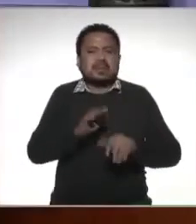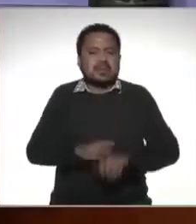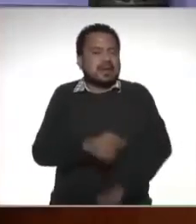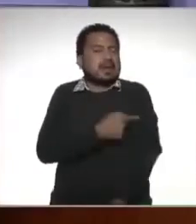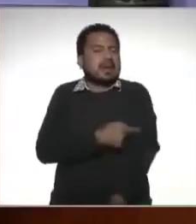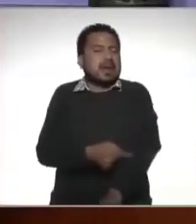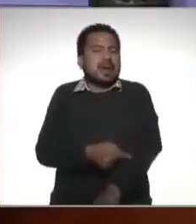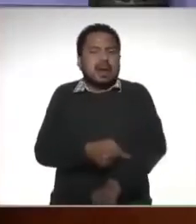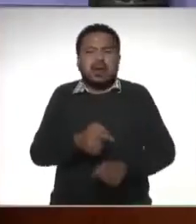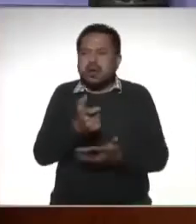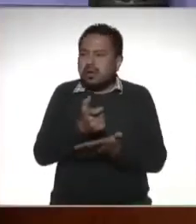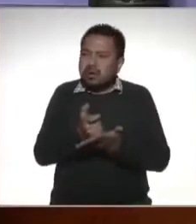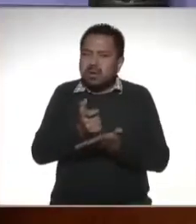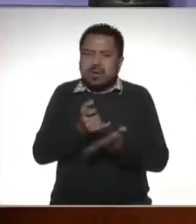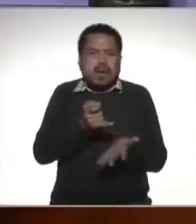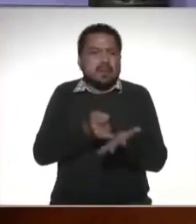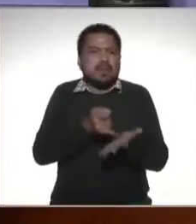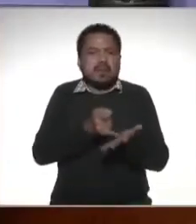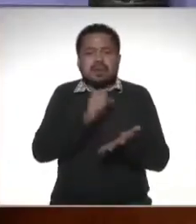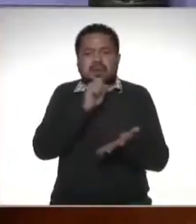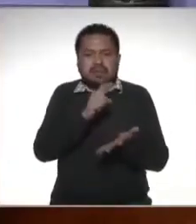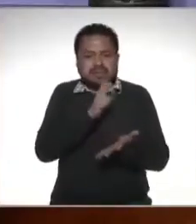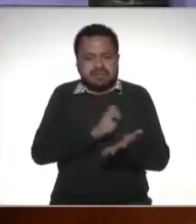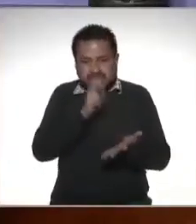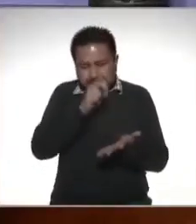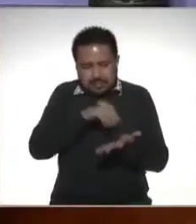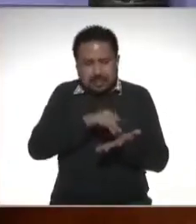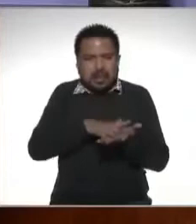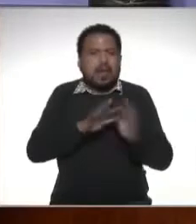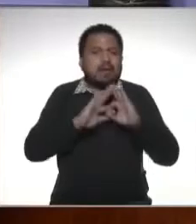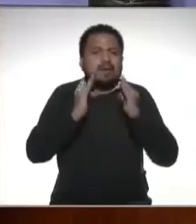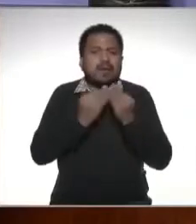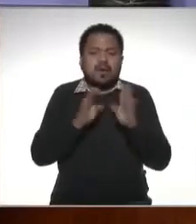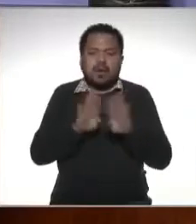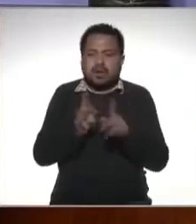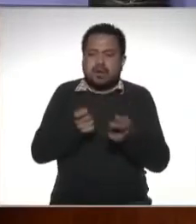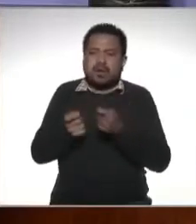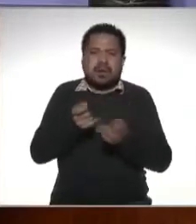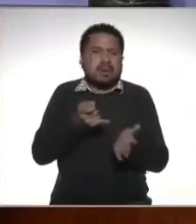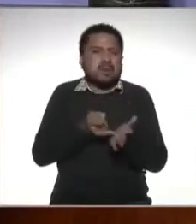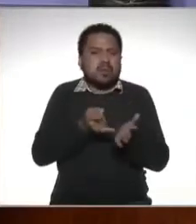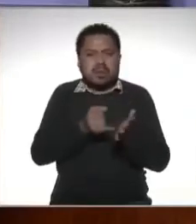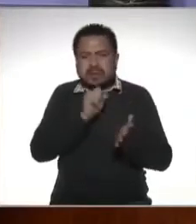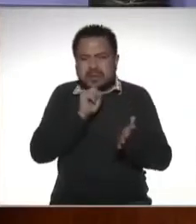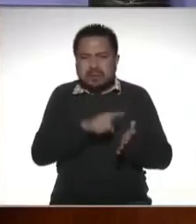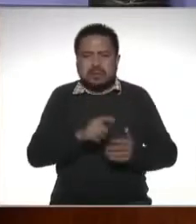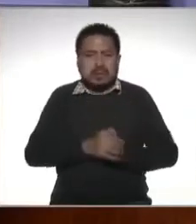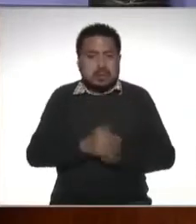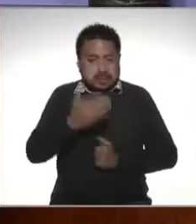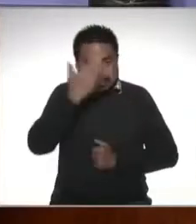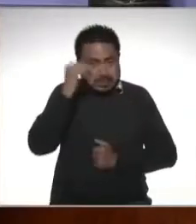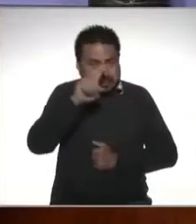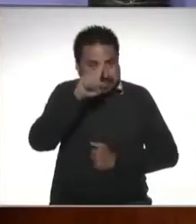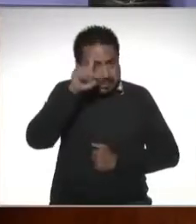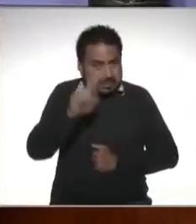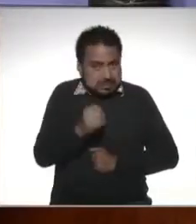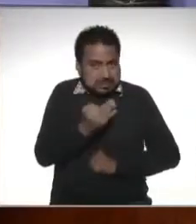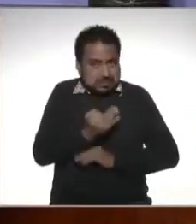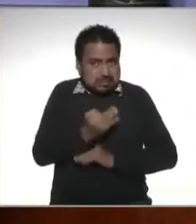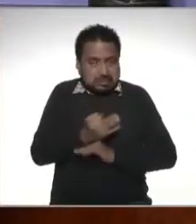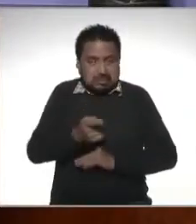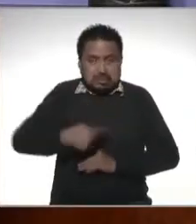del cobro de los impuestos y de los regímenes y de las formas de operar de los impuestos no sé si en esta parte